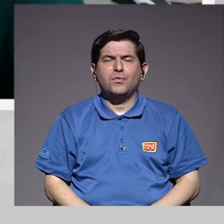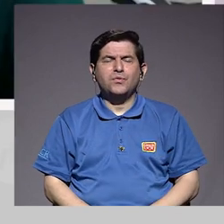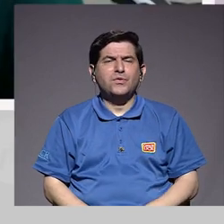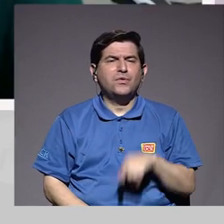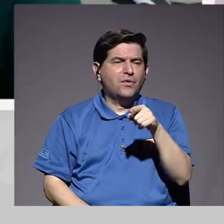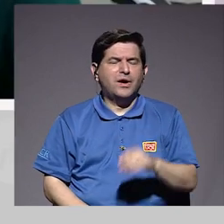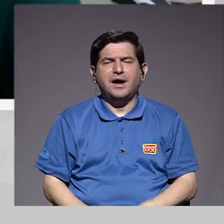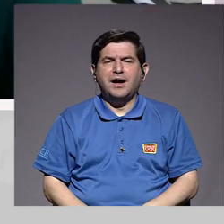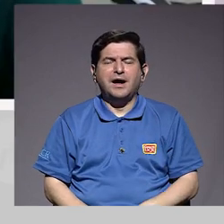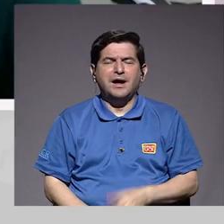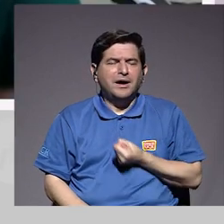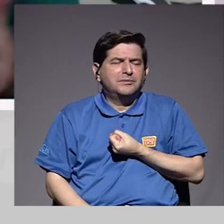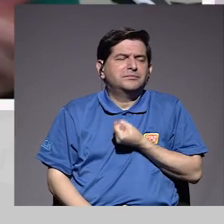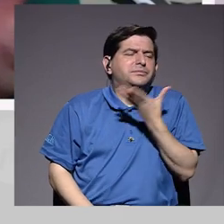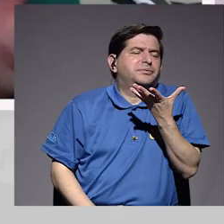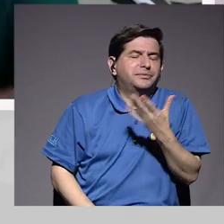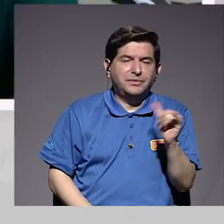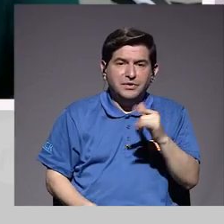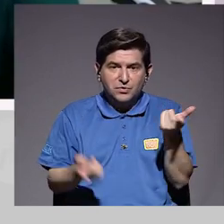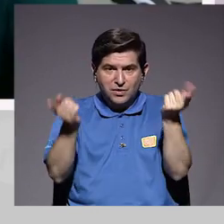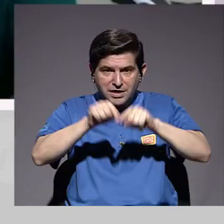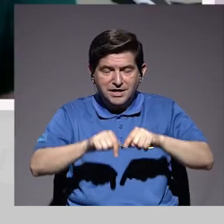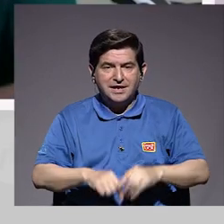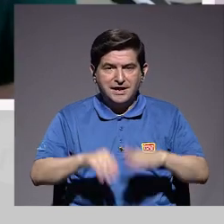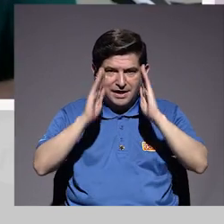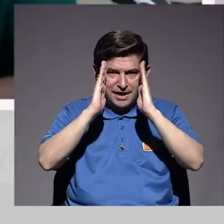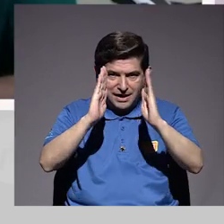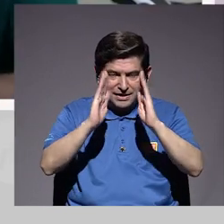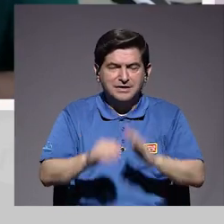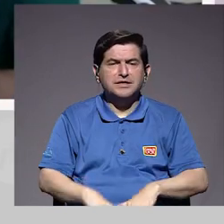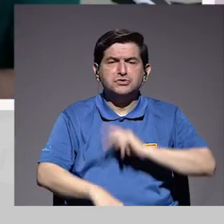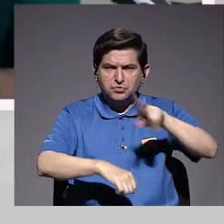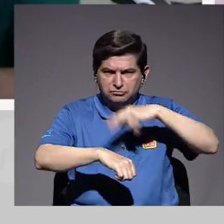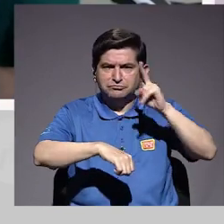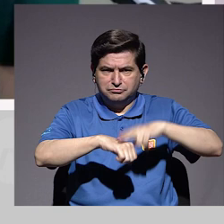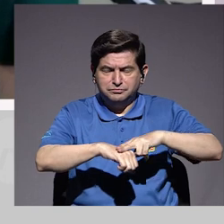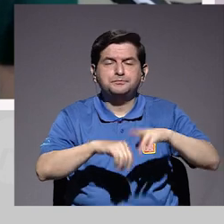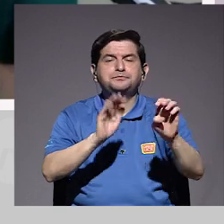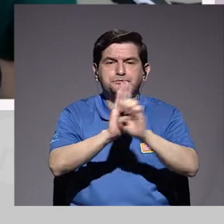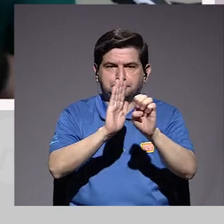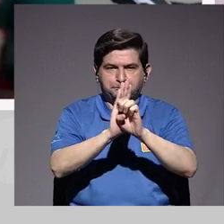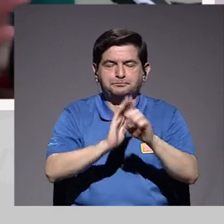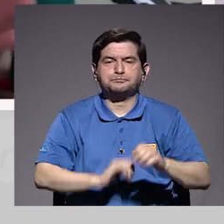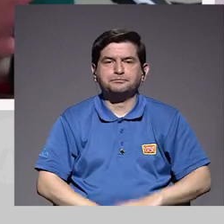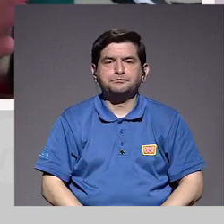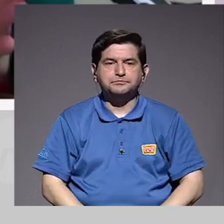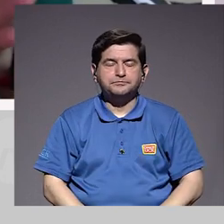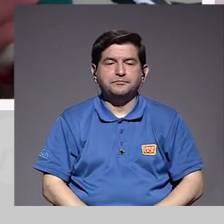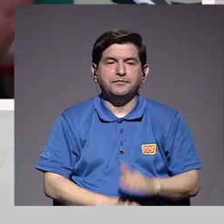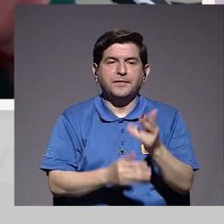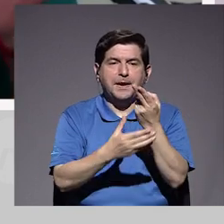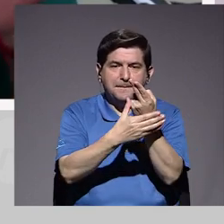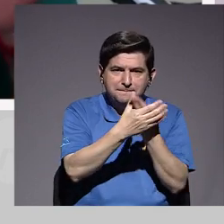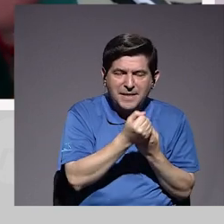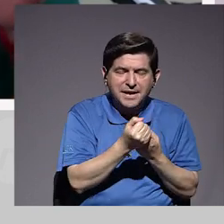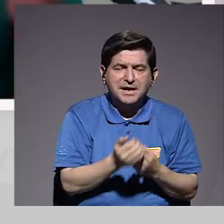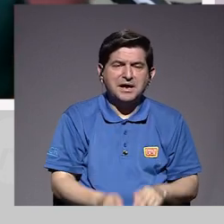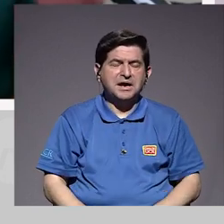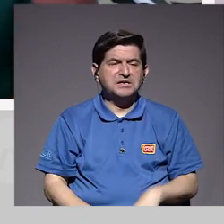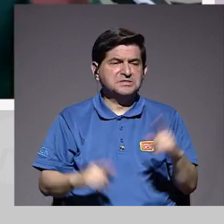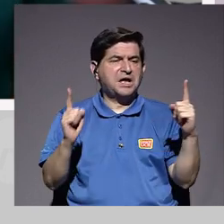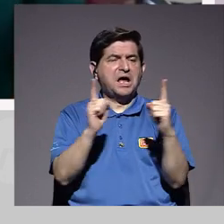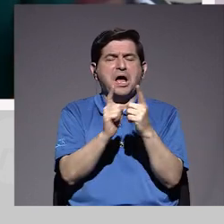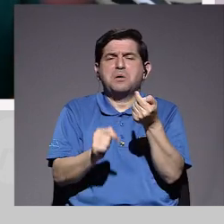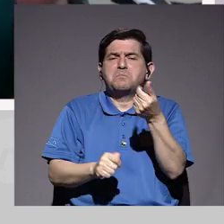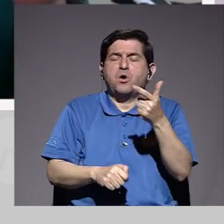¿Por qué también me pasa en la consulta? Y es bastante frecuente que, por ejemplo, algunas parejas se veían poco. Entonces, el hecho de